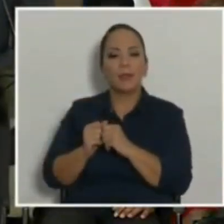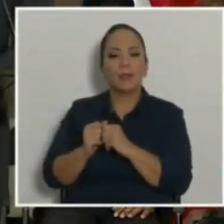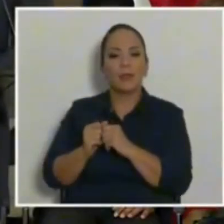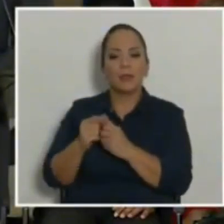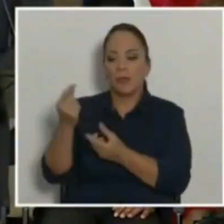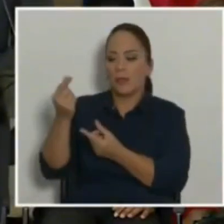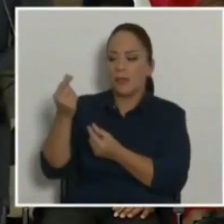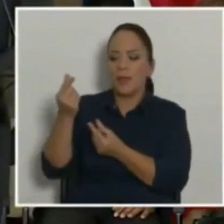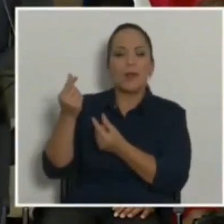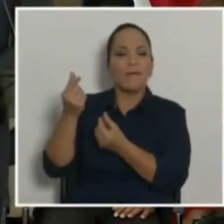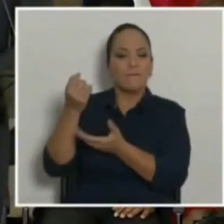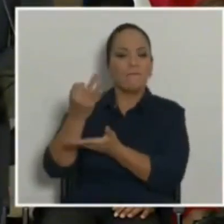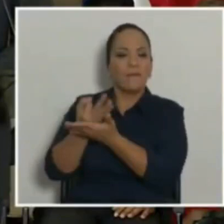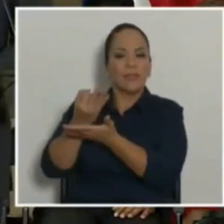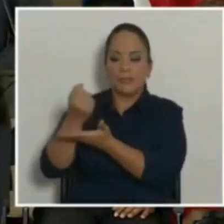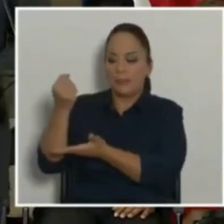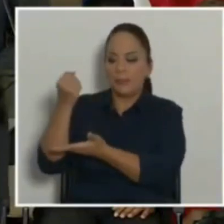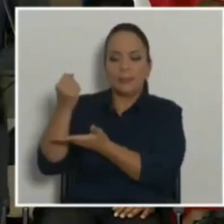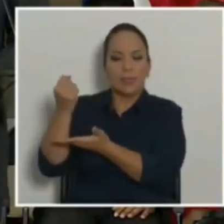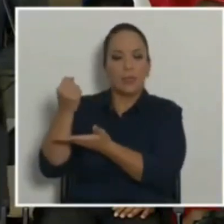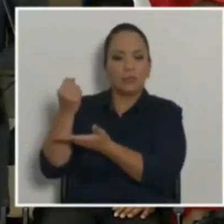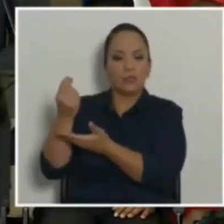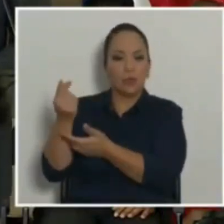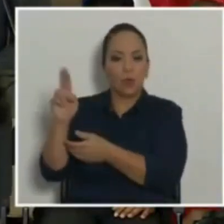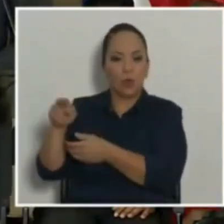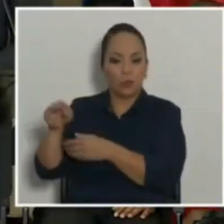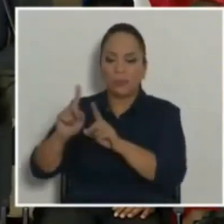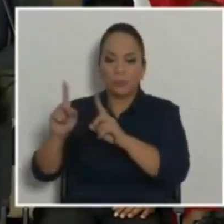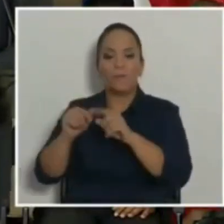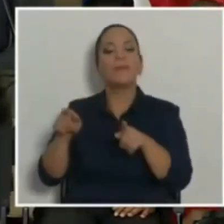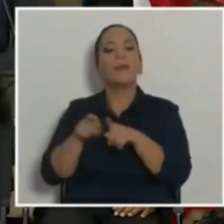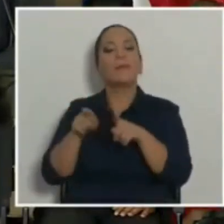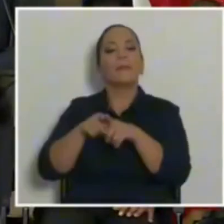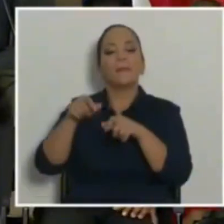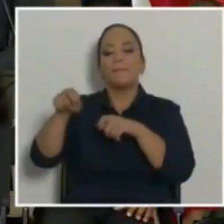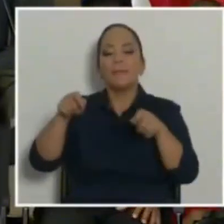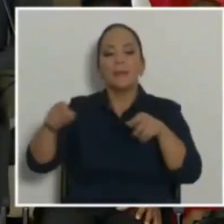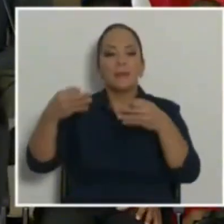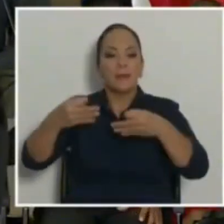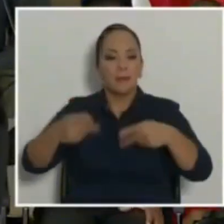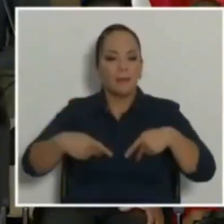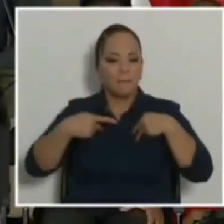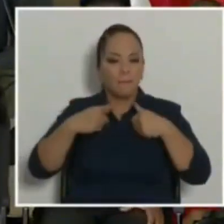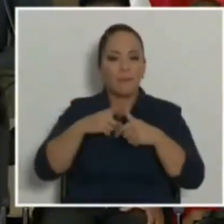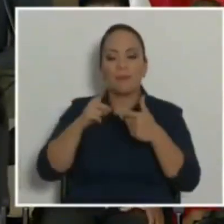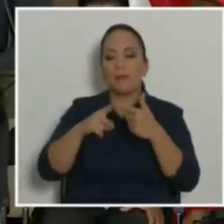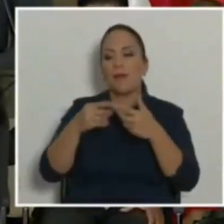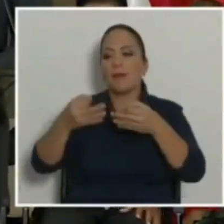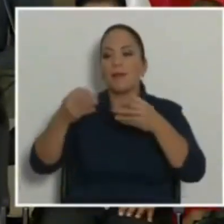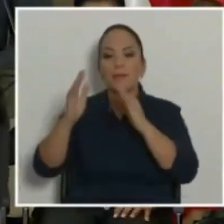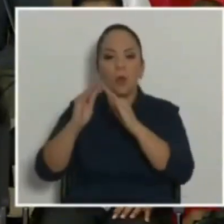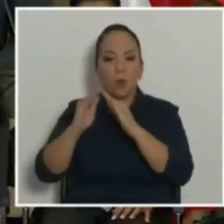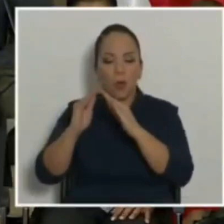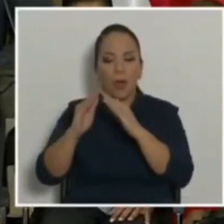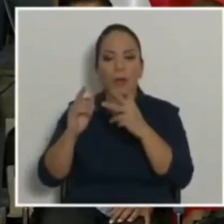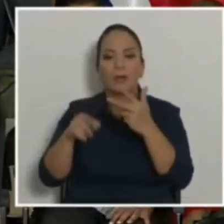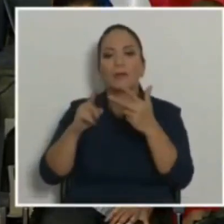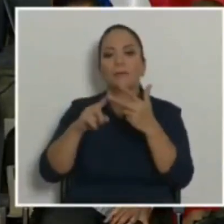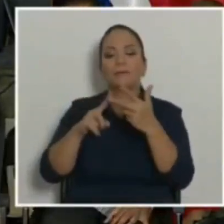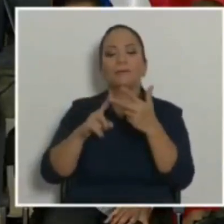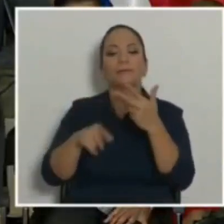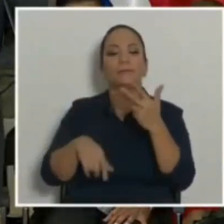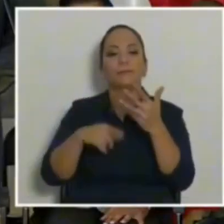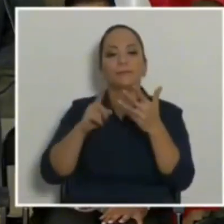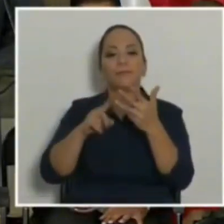financieros, económicos, los colones, sino también la calidad de vida, hogar, perdón, la casa,